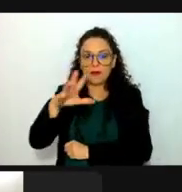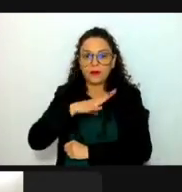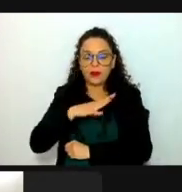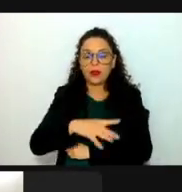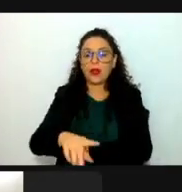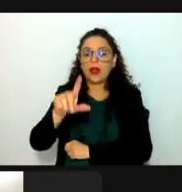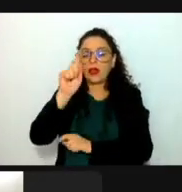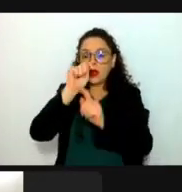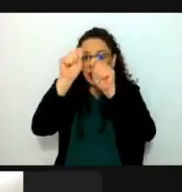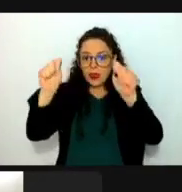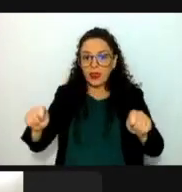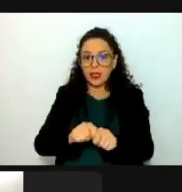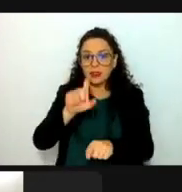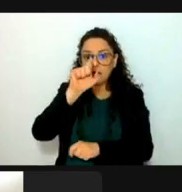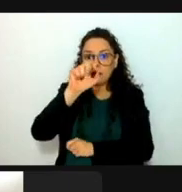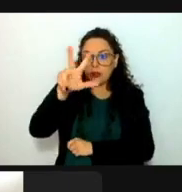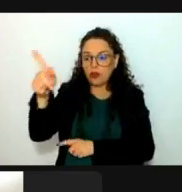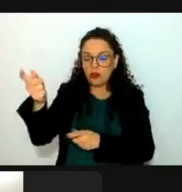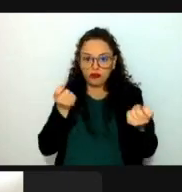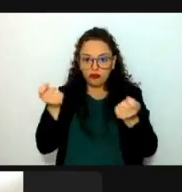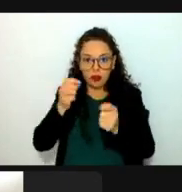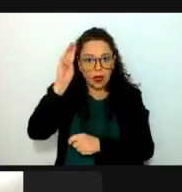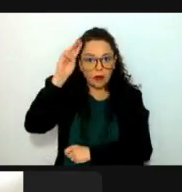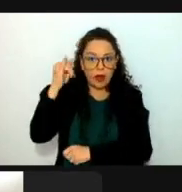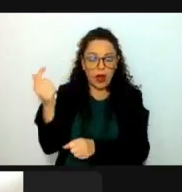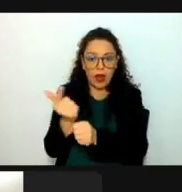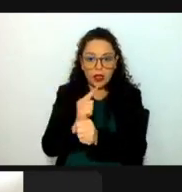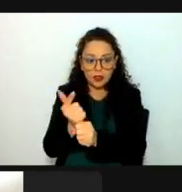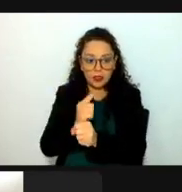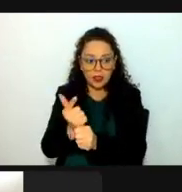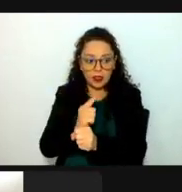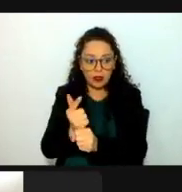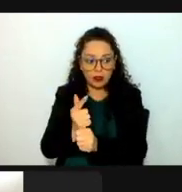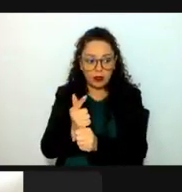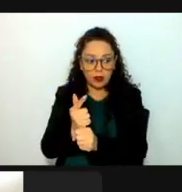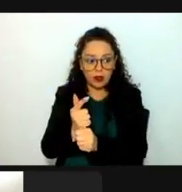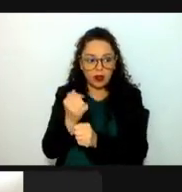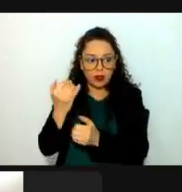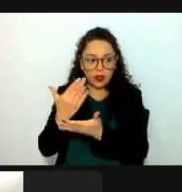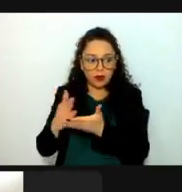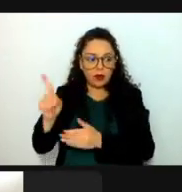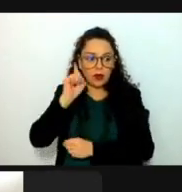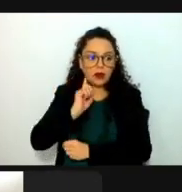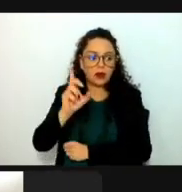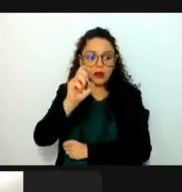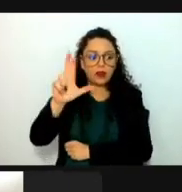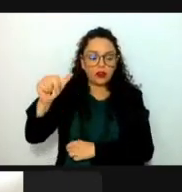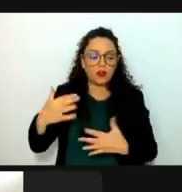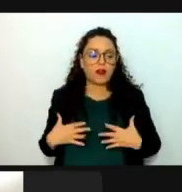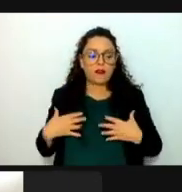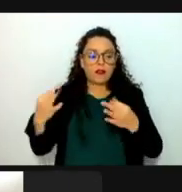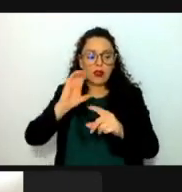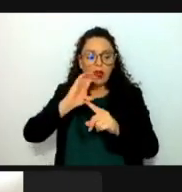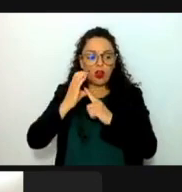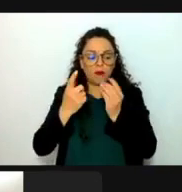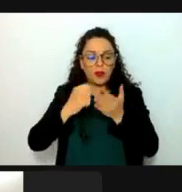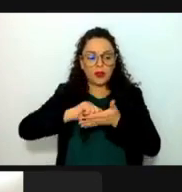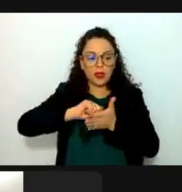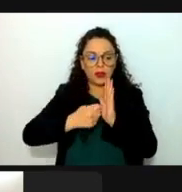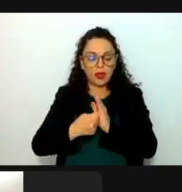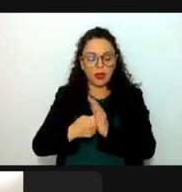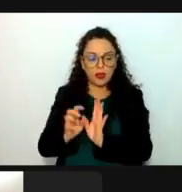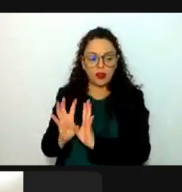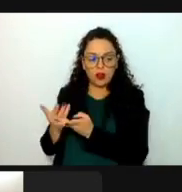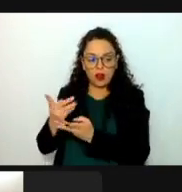maestría y licenciatura. Además, la doctora es fundadora del Comité Técnico Asesor de la Red